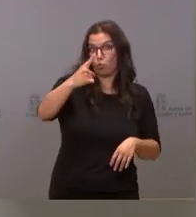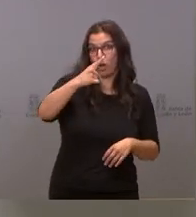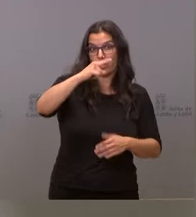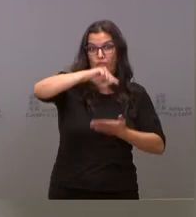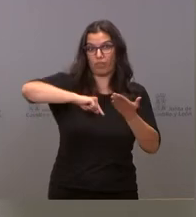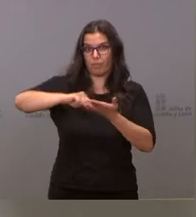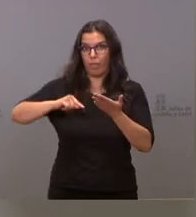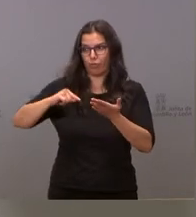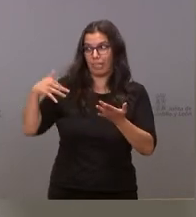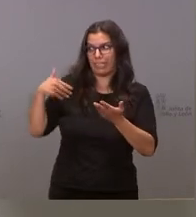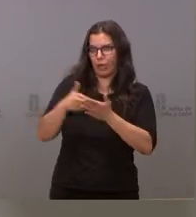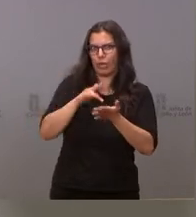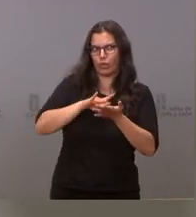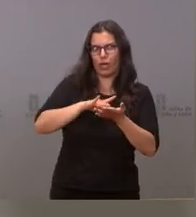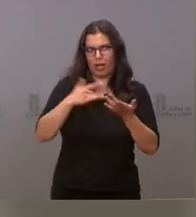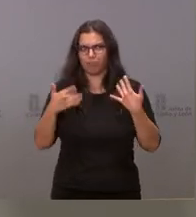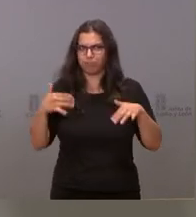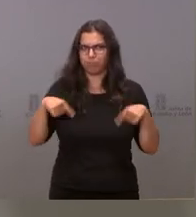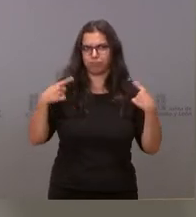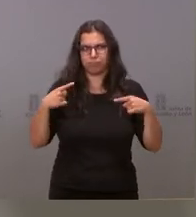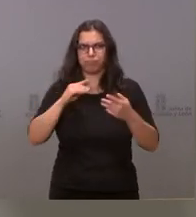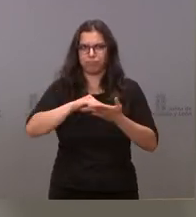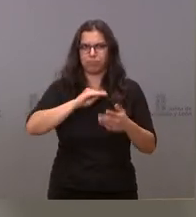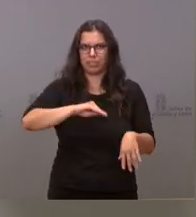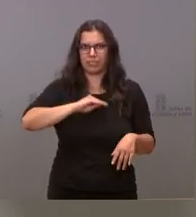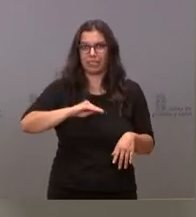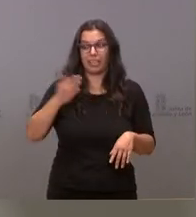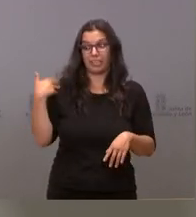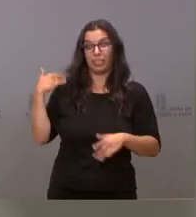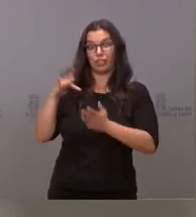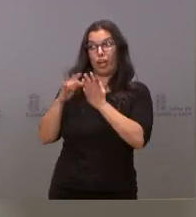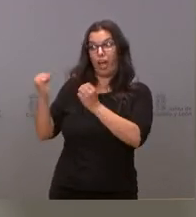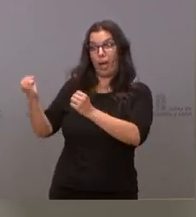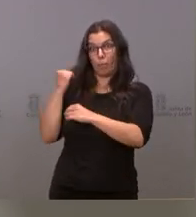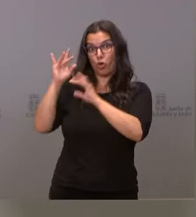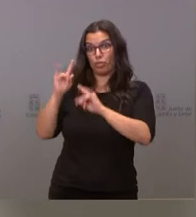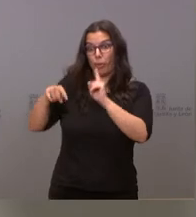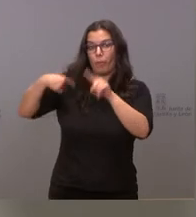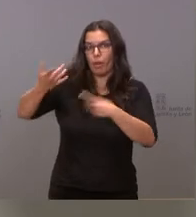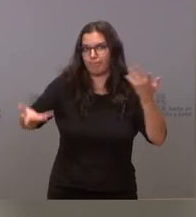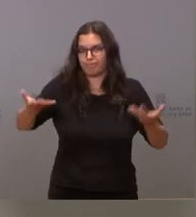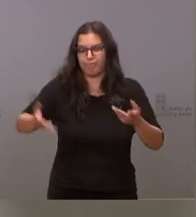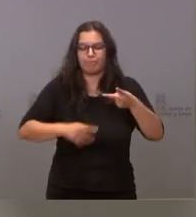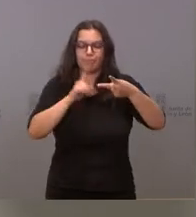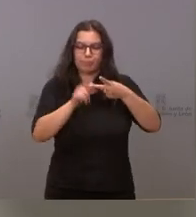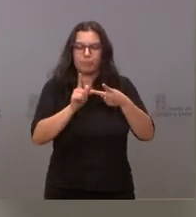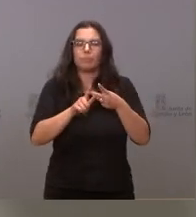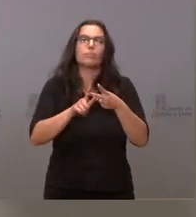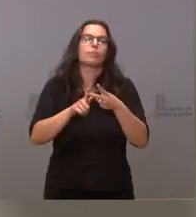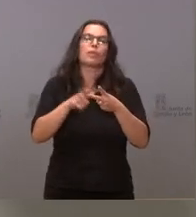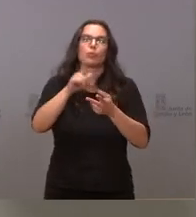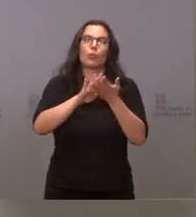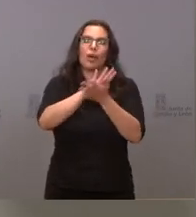muchas cosas a lo largo de este ejercicio, pese al apoyo que tuvo aquel pacto. Luego, segundo lugar, ya que habla de una